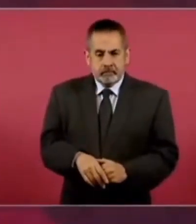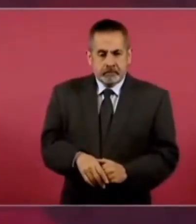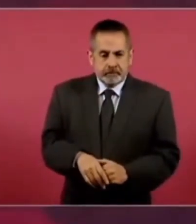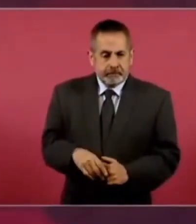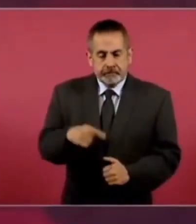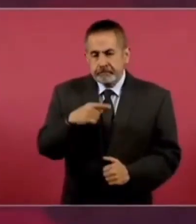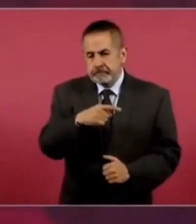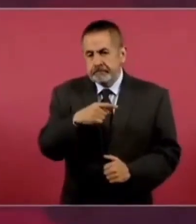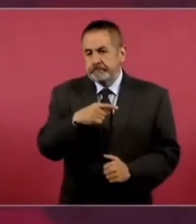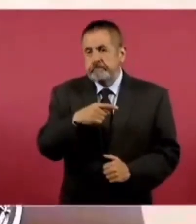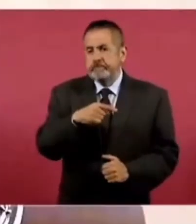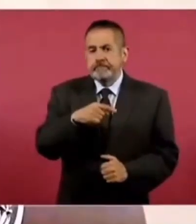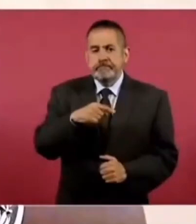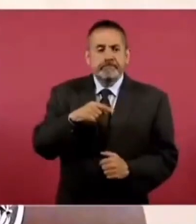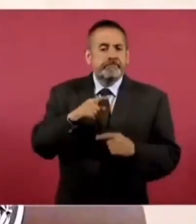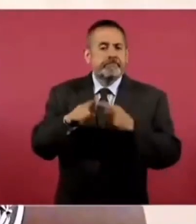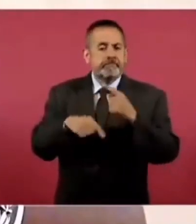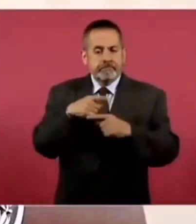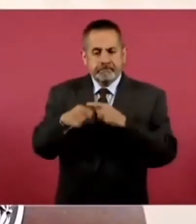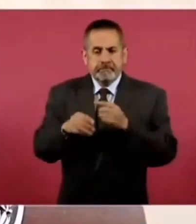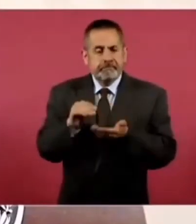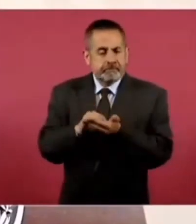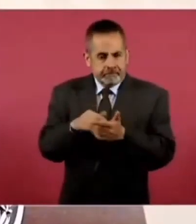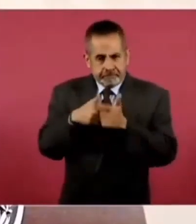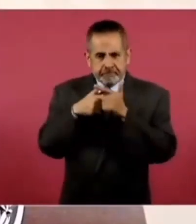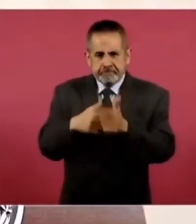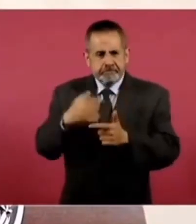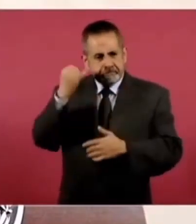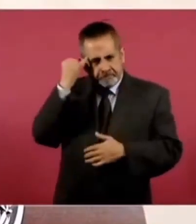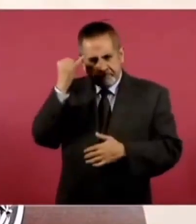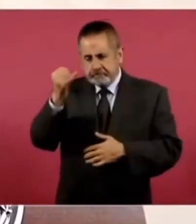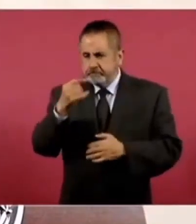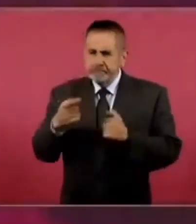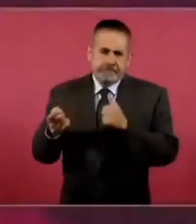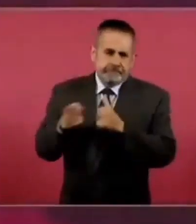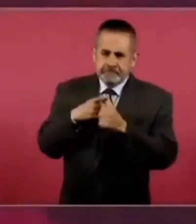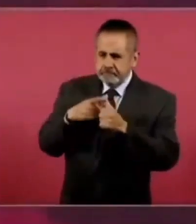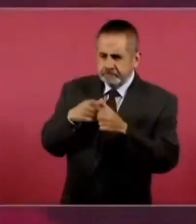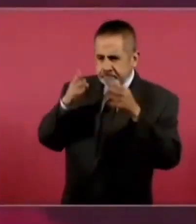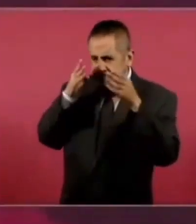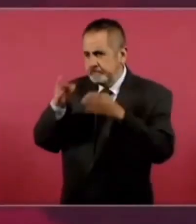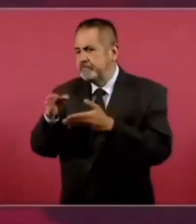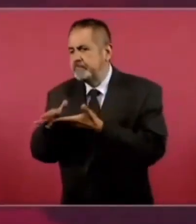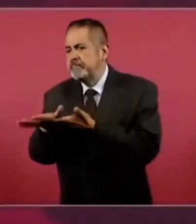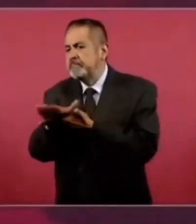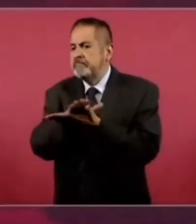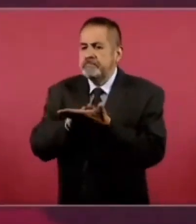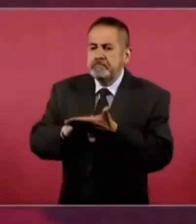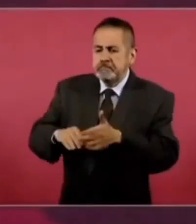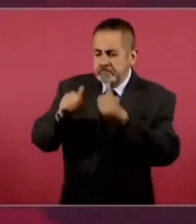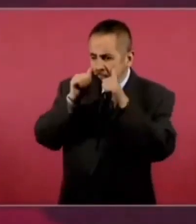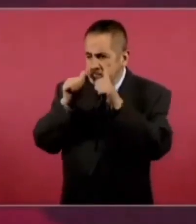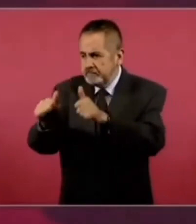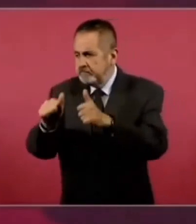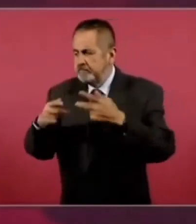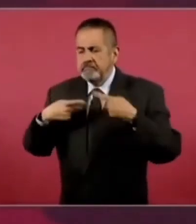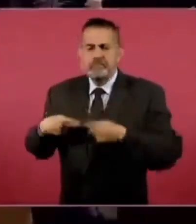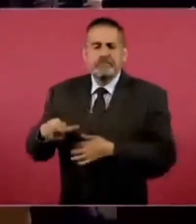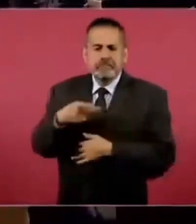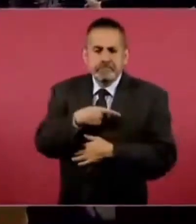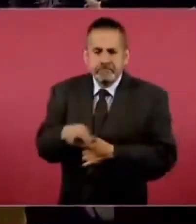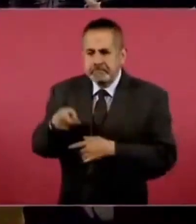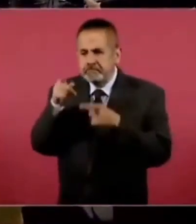con nuestro criterio de darle preferencia a la gente humilde, a los pobres.